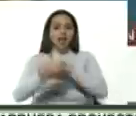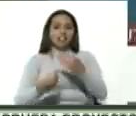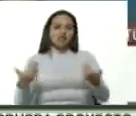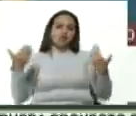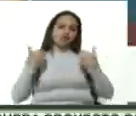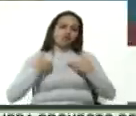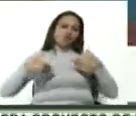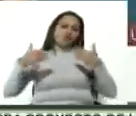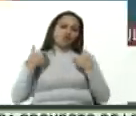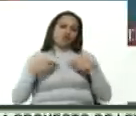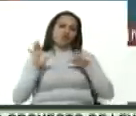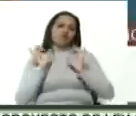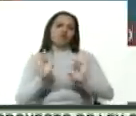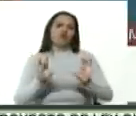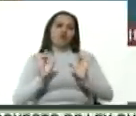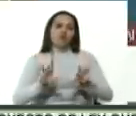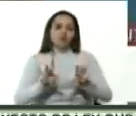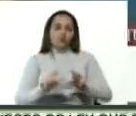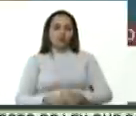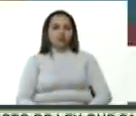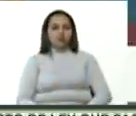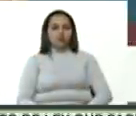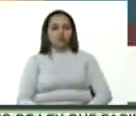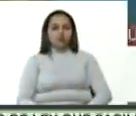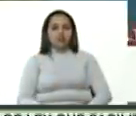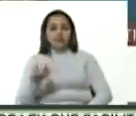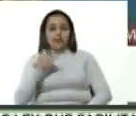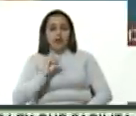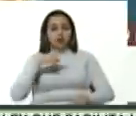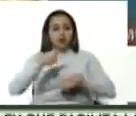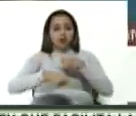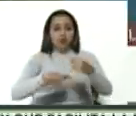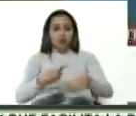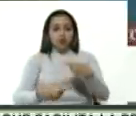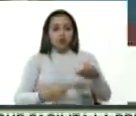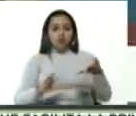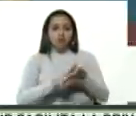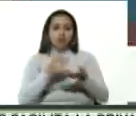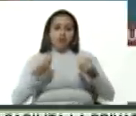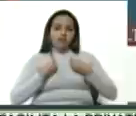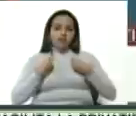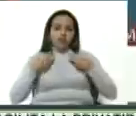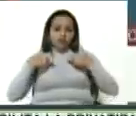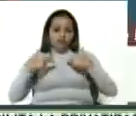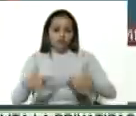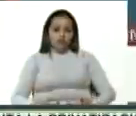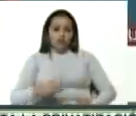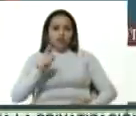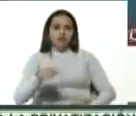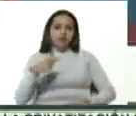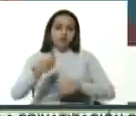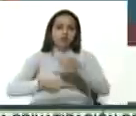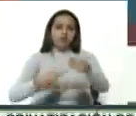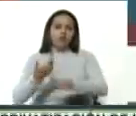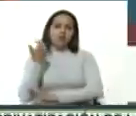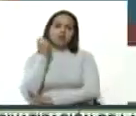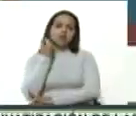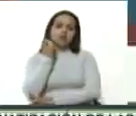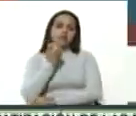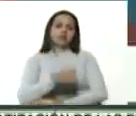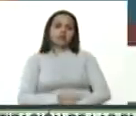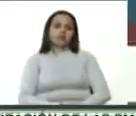y que haya consecuencias en vidas humanas, haya consecuencias en enfermedades,